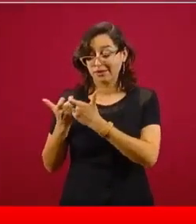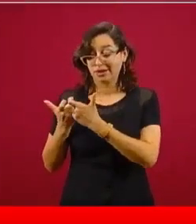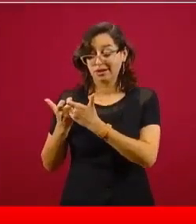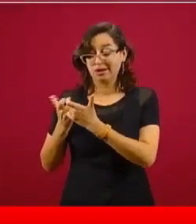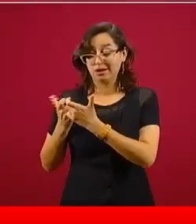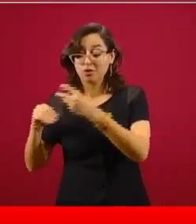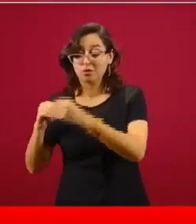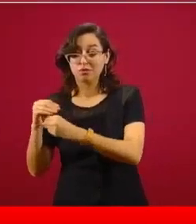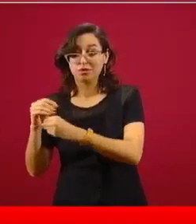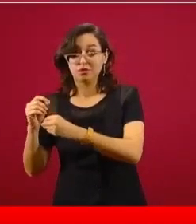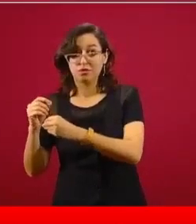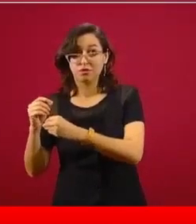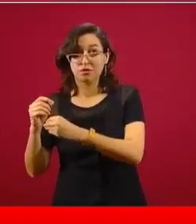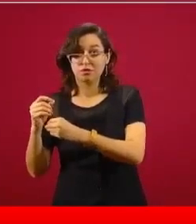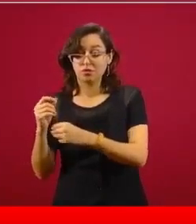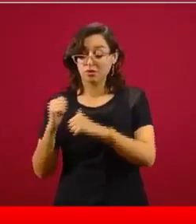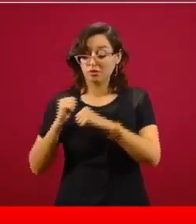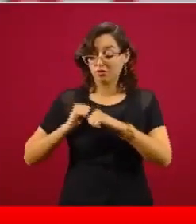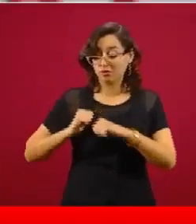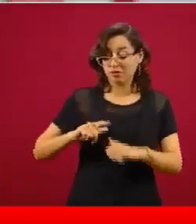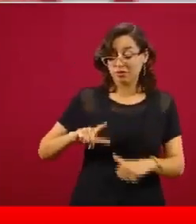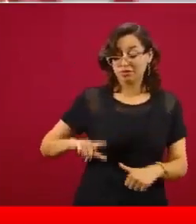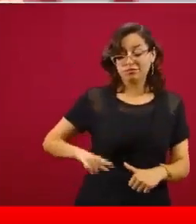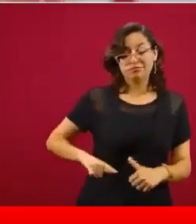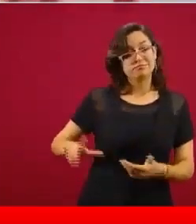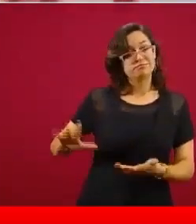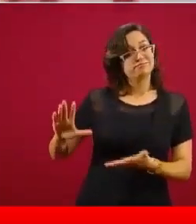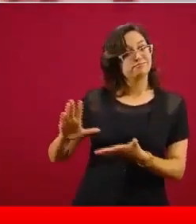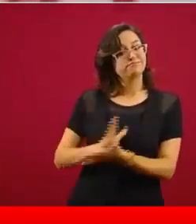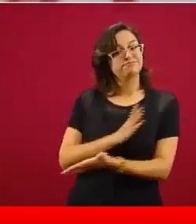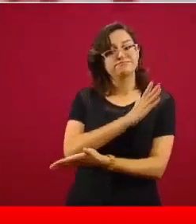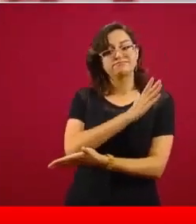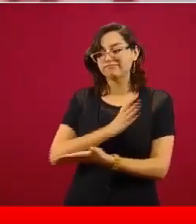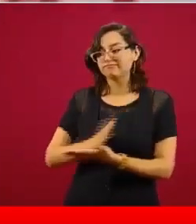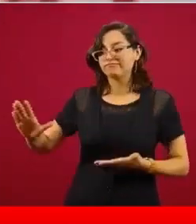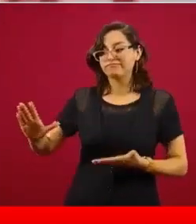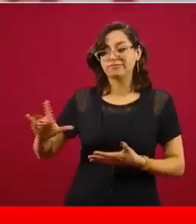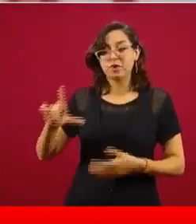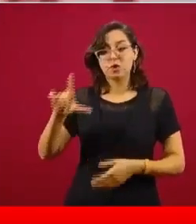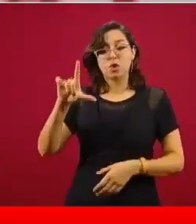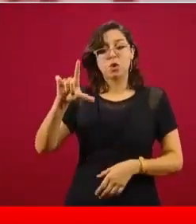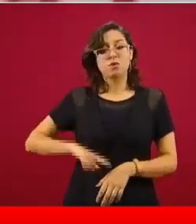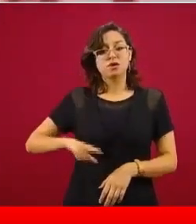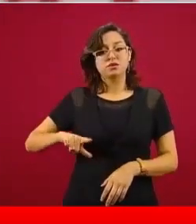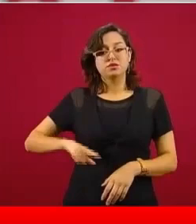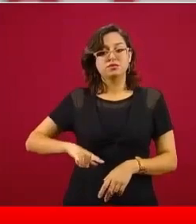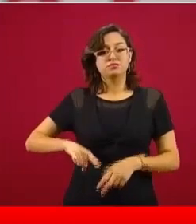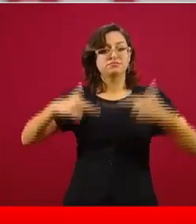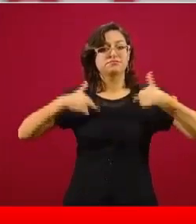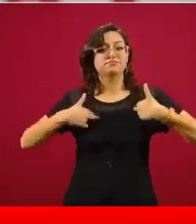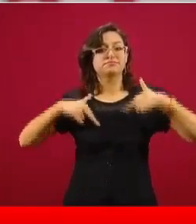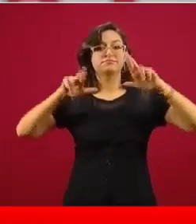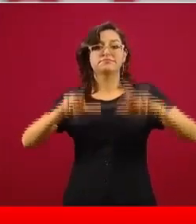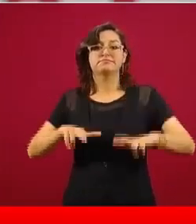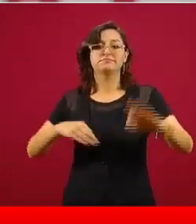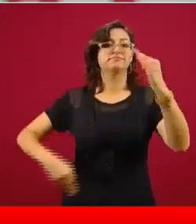político y que el gobierno represente a todos. Entonces,